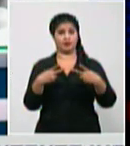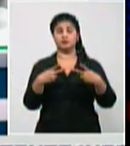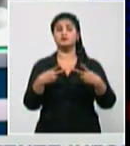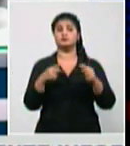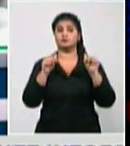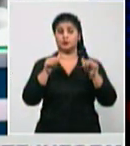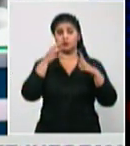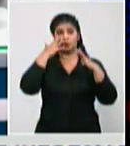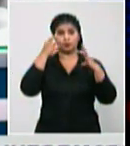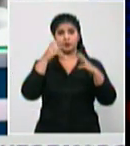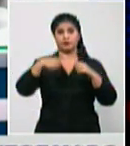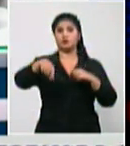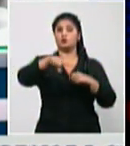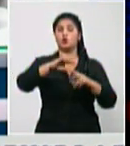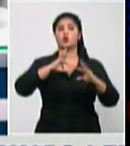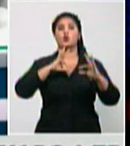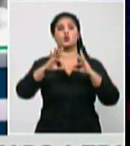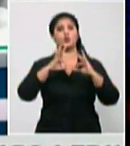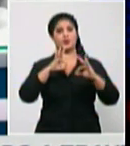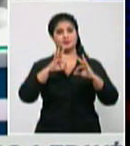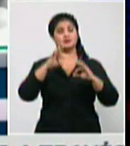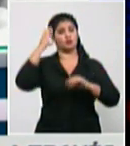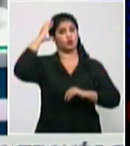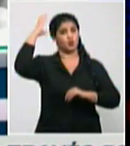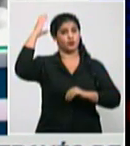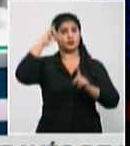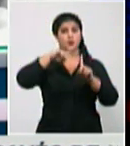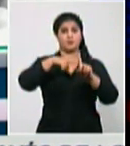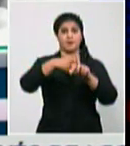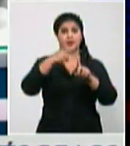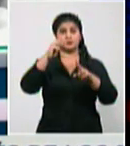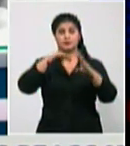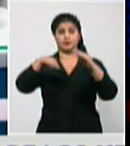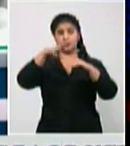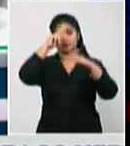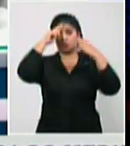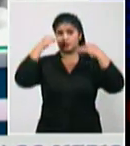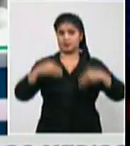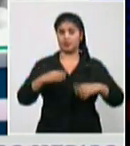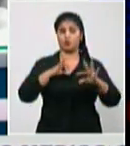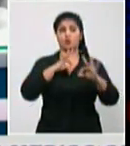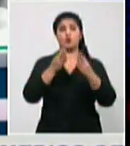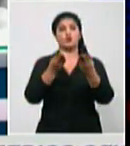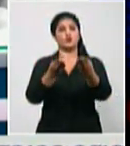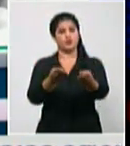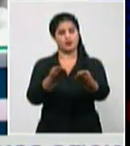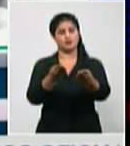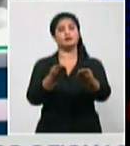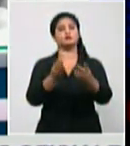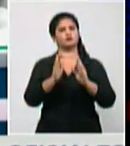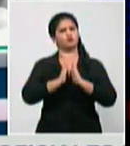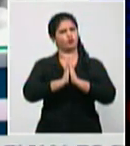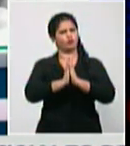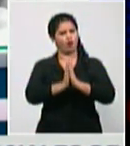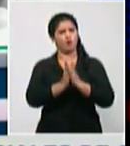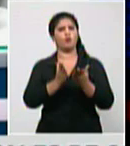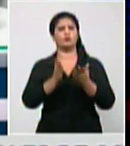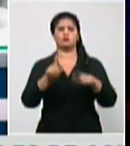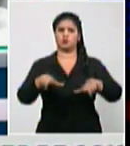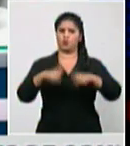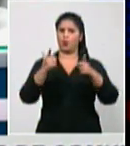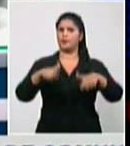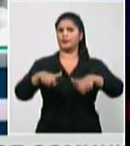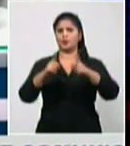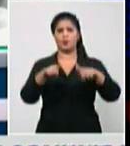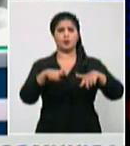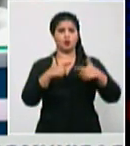el llamado de la autoridad sanitaria en este espacio ha sido a cuidarse a mantener las medidas de protección con muchísima disciplina